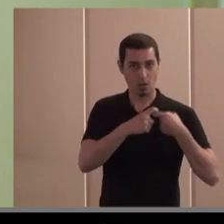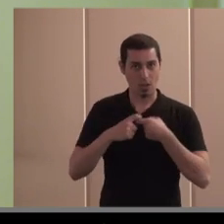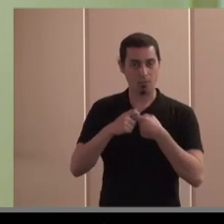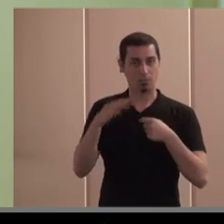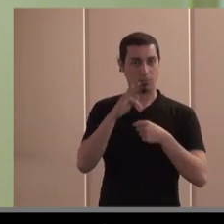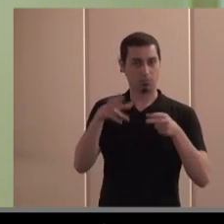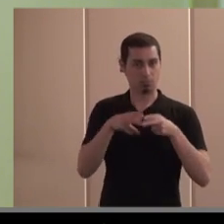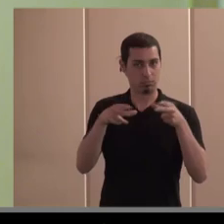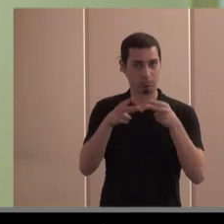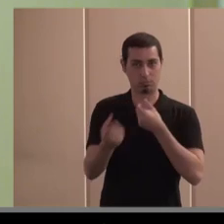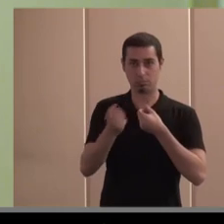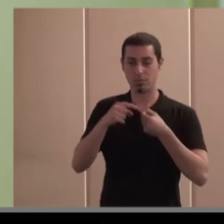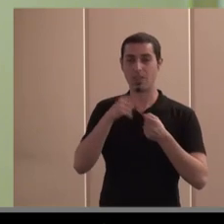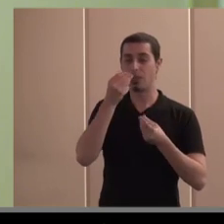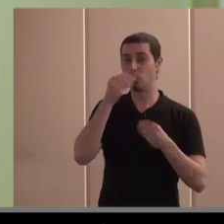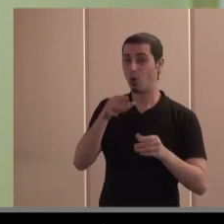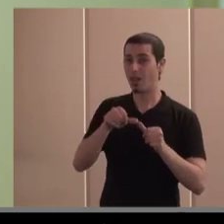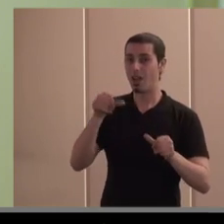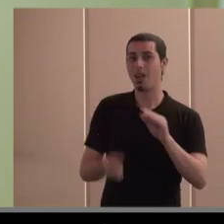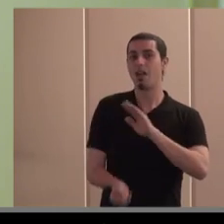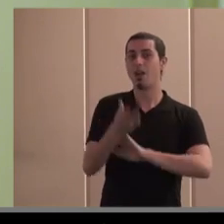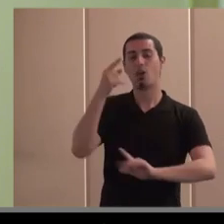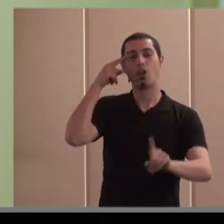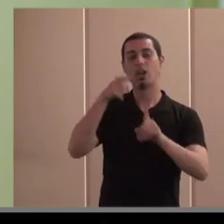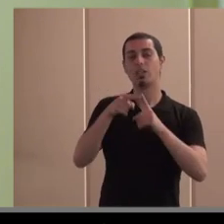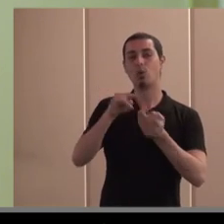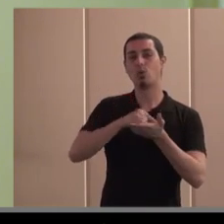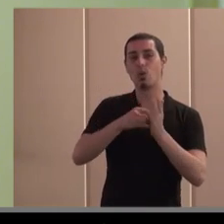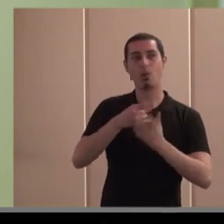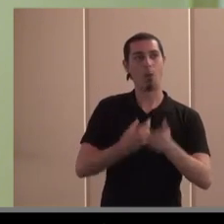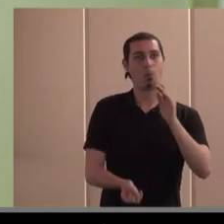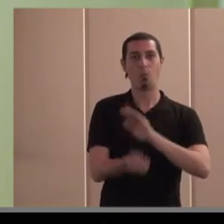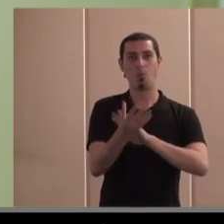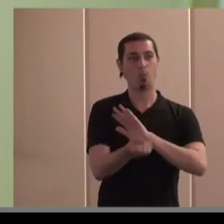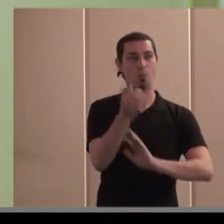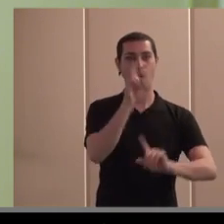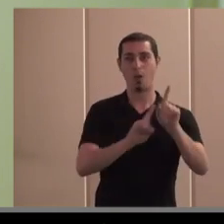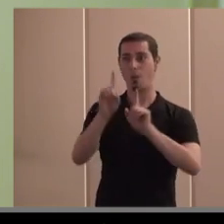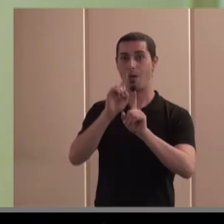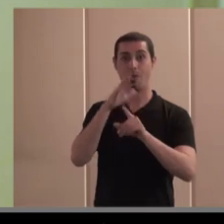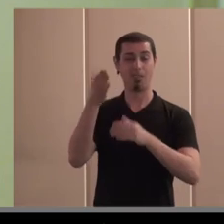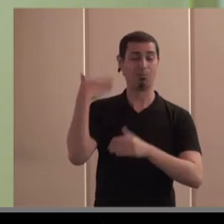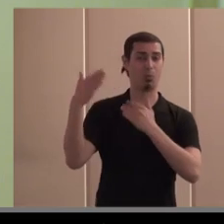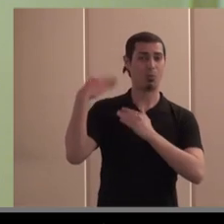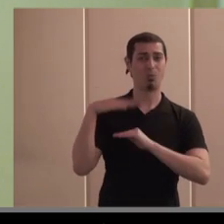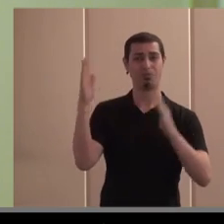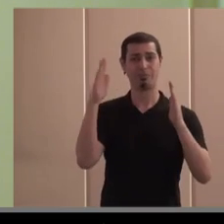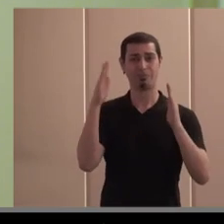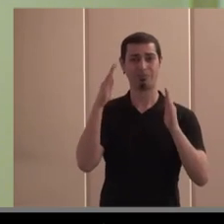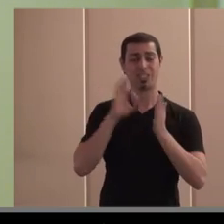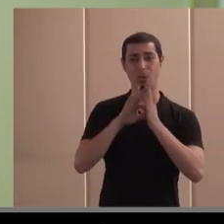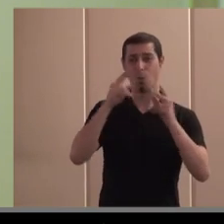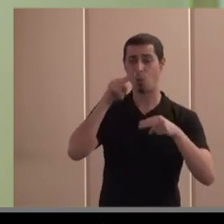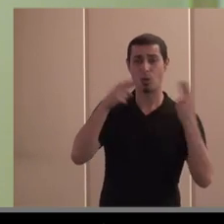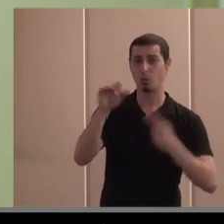y fundamentalmente surgieron en su época histórica para dar solución a determinados problemas que en aquel momento ni lo público que había en aquel momento ni lo